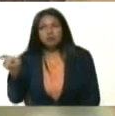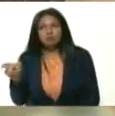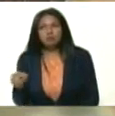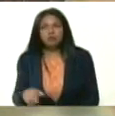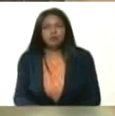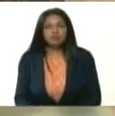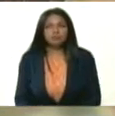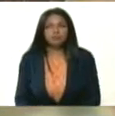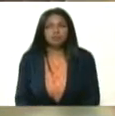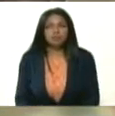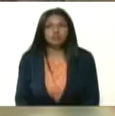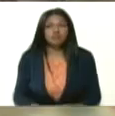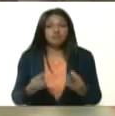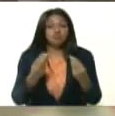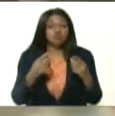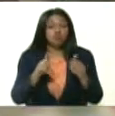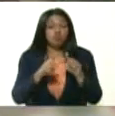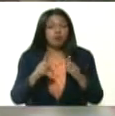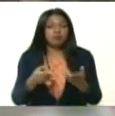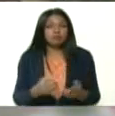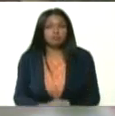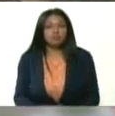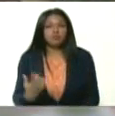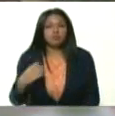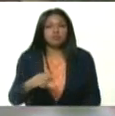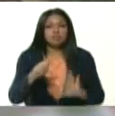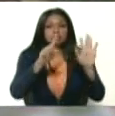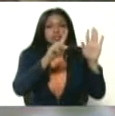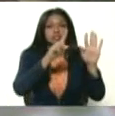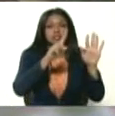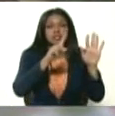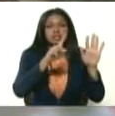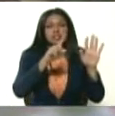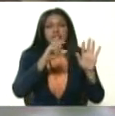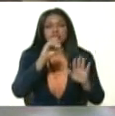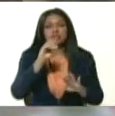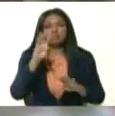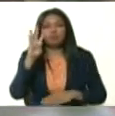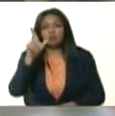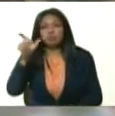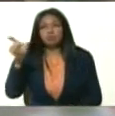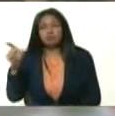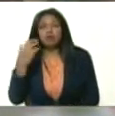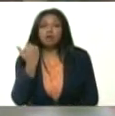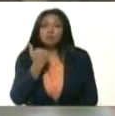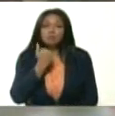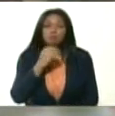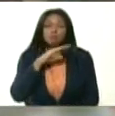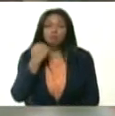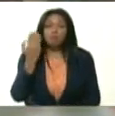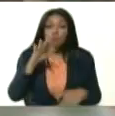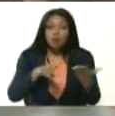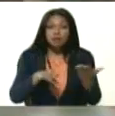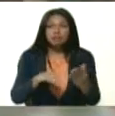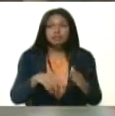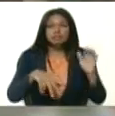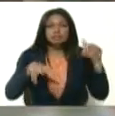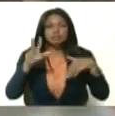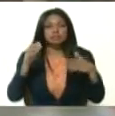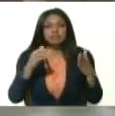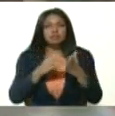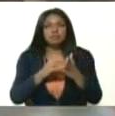curva, pero con muchos casos. Hoy tuvieron 604 muertos, para llegar a 17